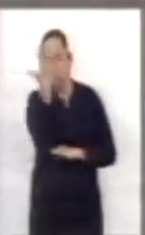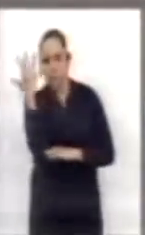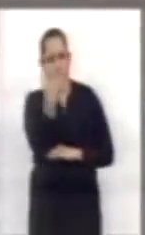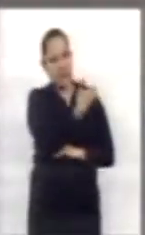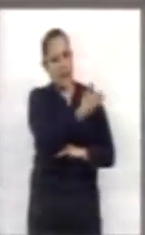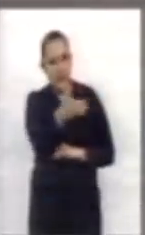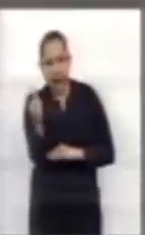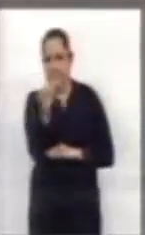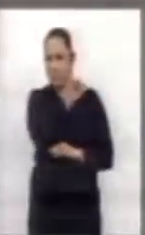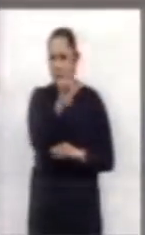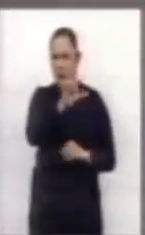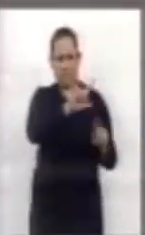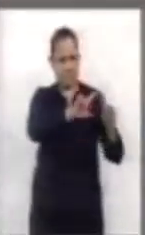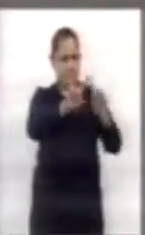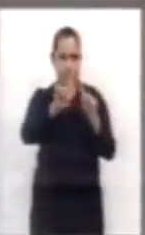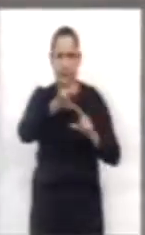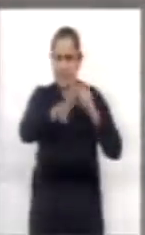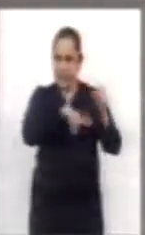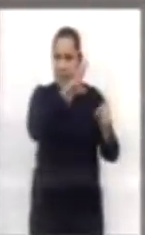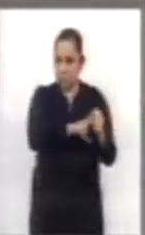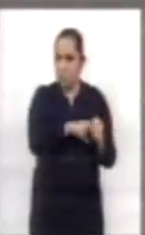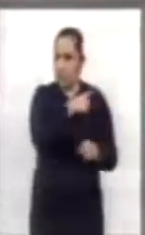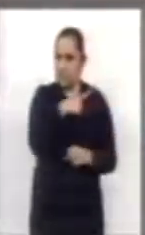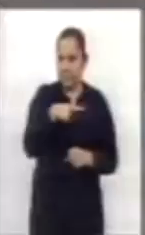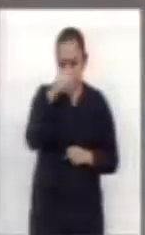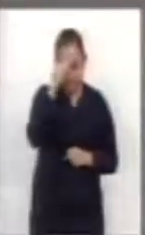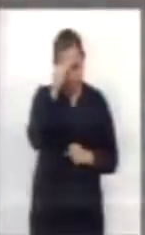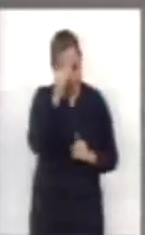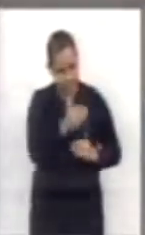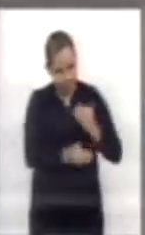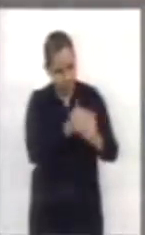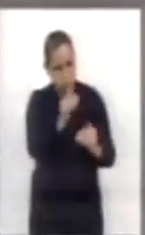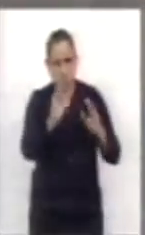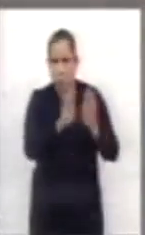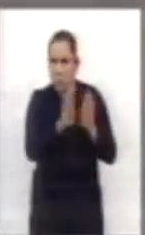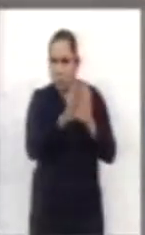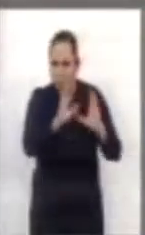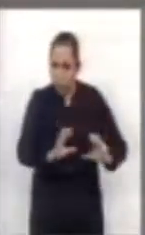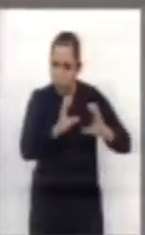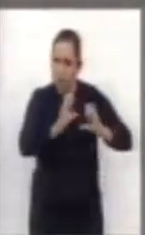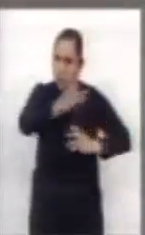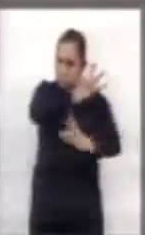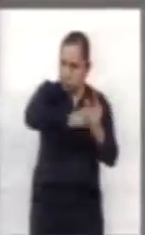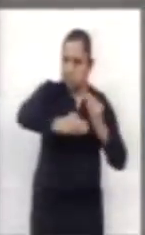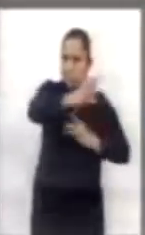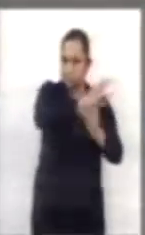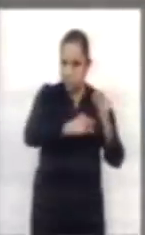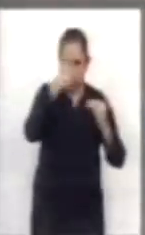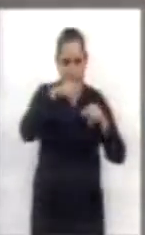recursos naturales. Ese es el significado de la sostenibilidad y sustentabilidad.